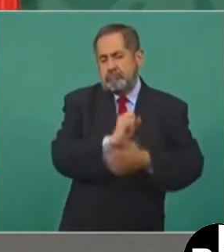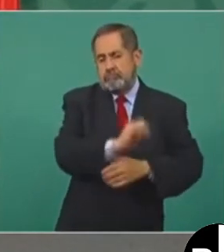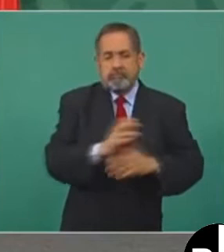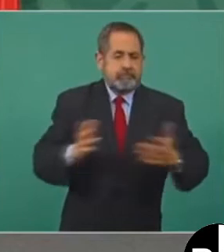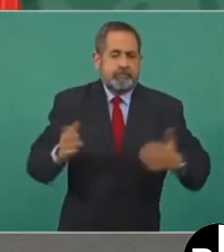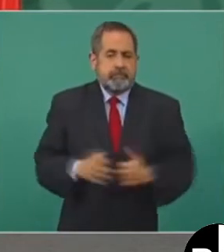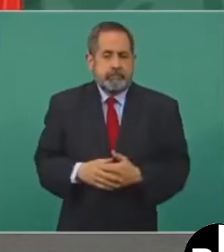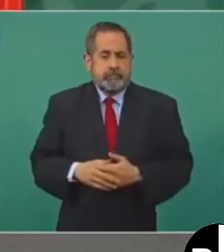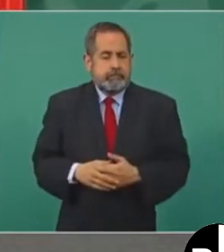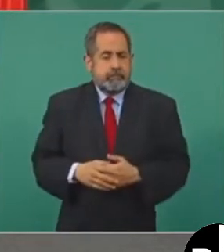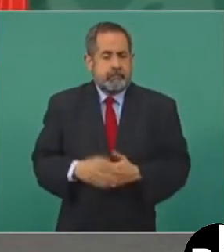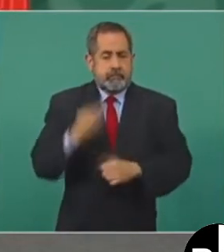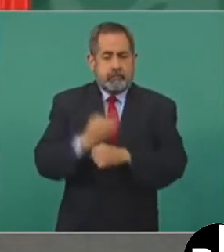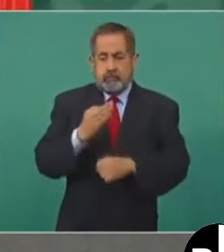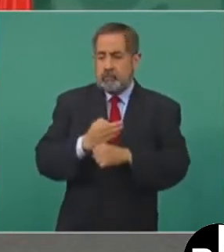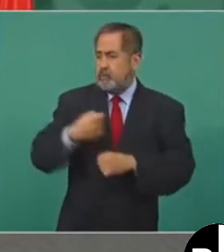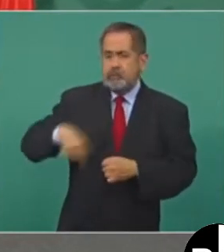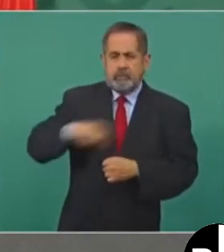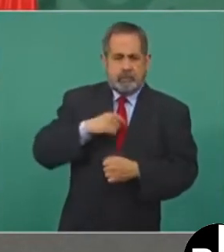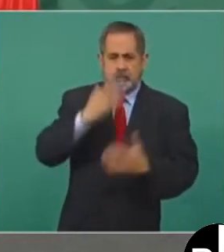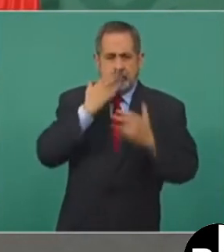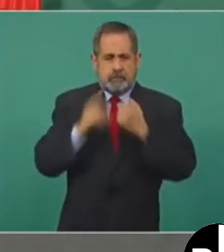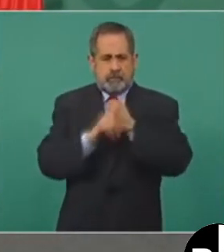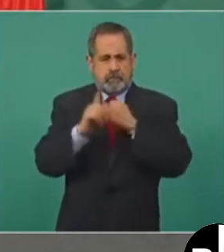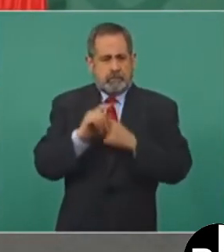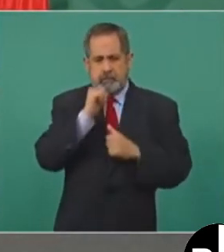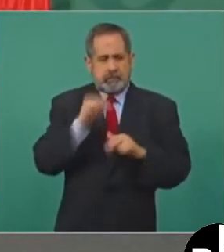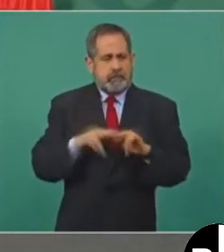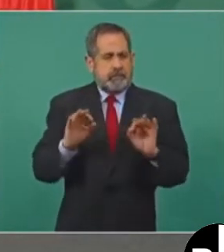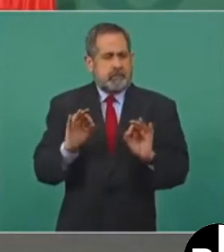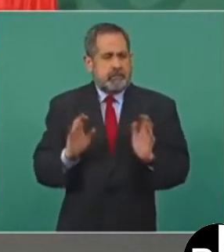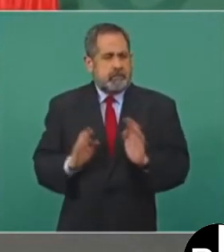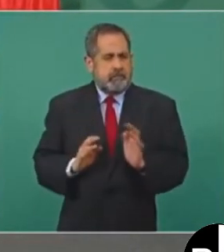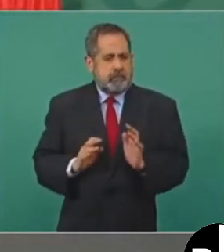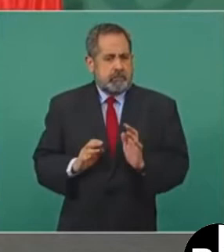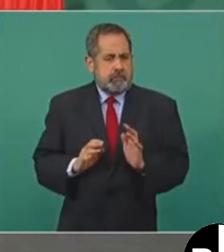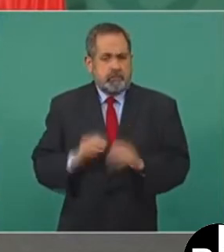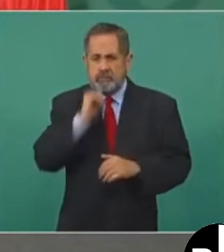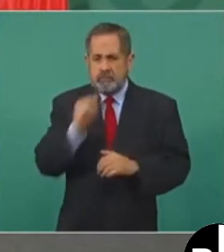no hemos tenido problemas mayores.